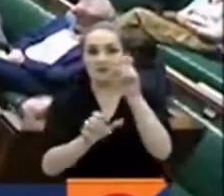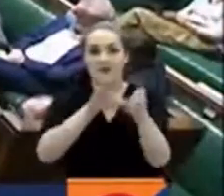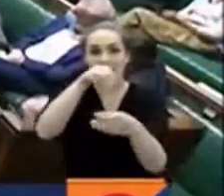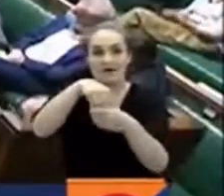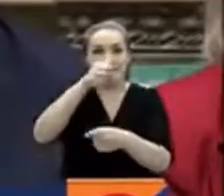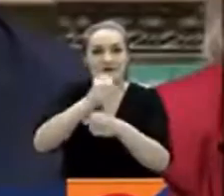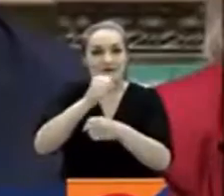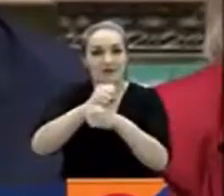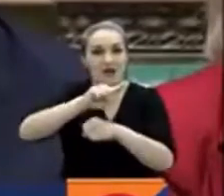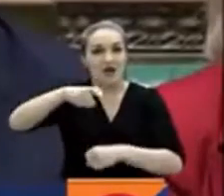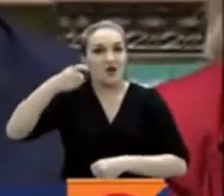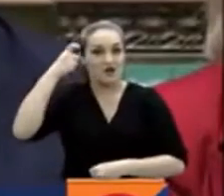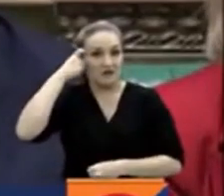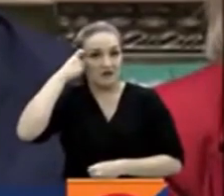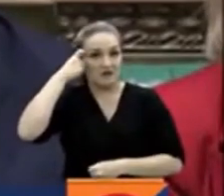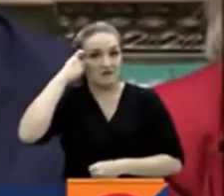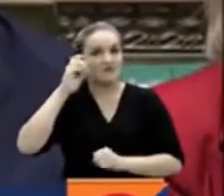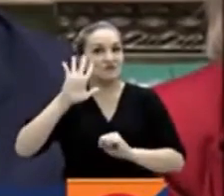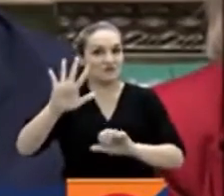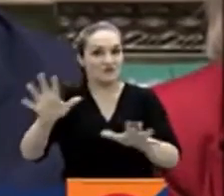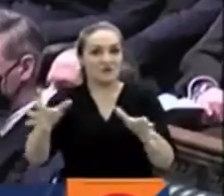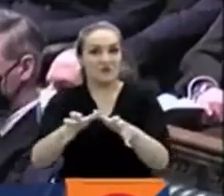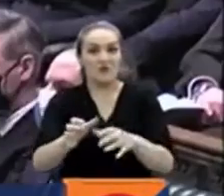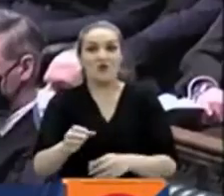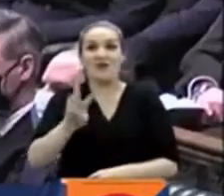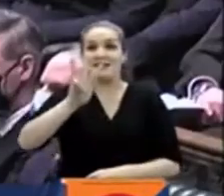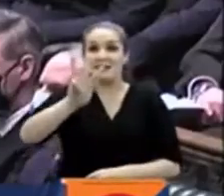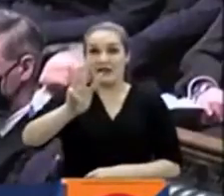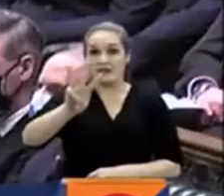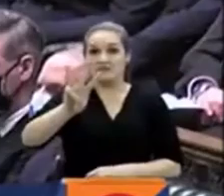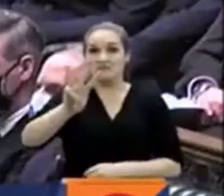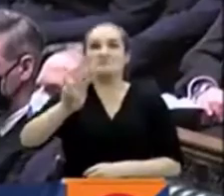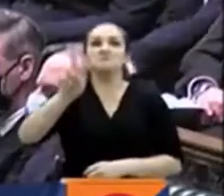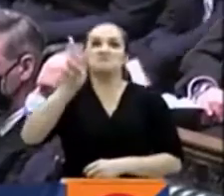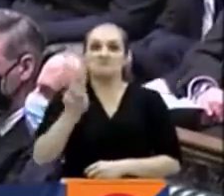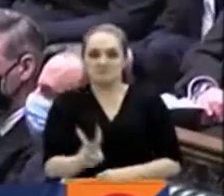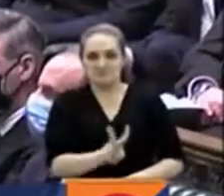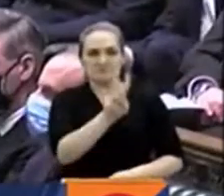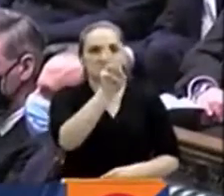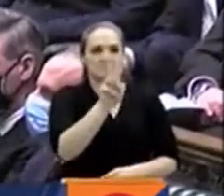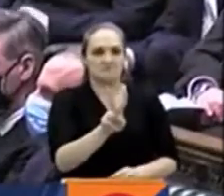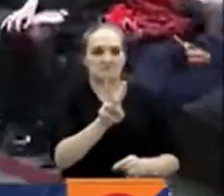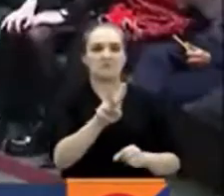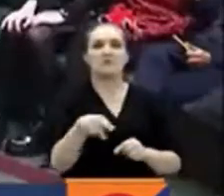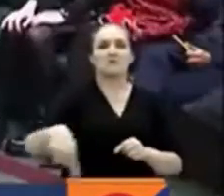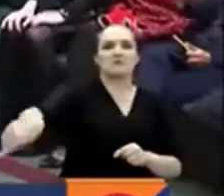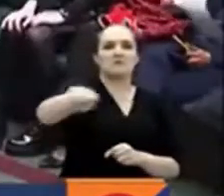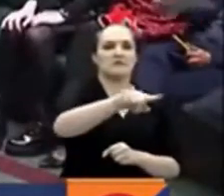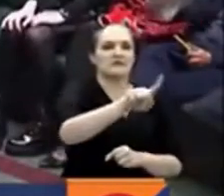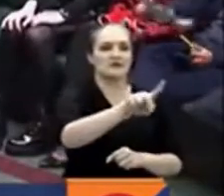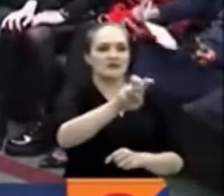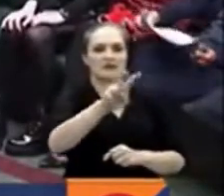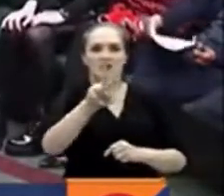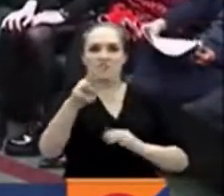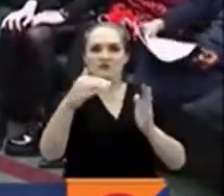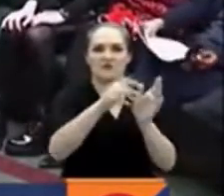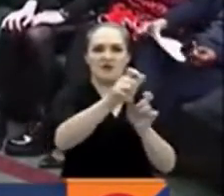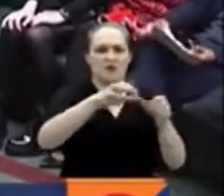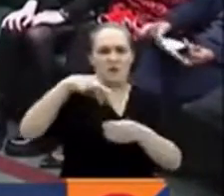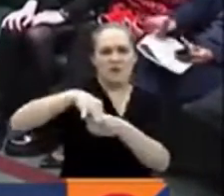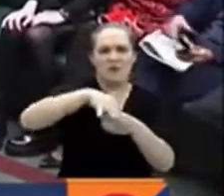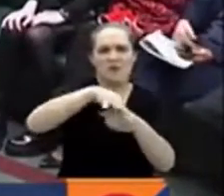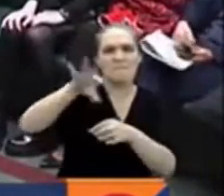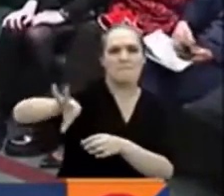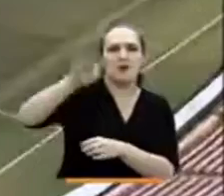De tres elegidos, uno se descartará, y 172 mil miembros del partido ubicarán el 28 de octubre al primer